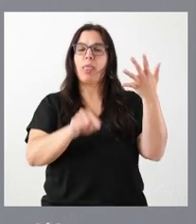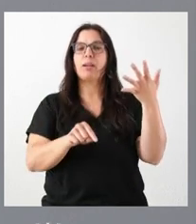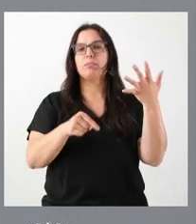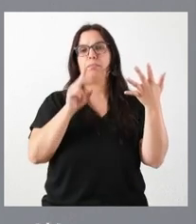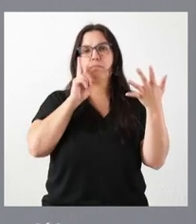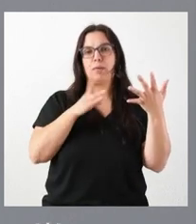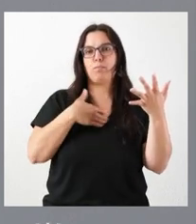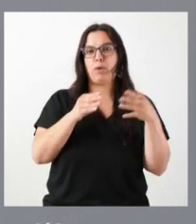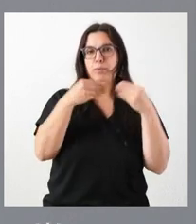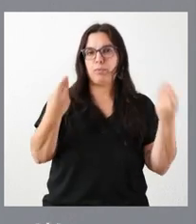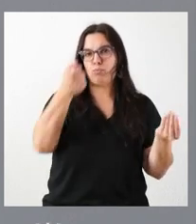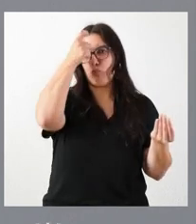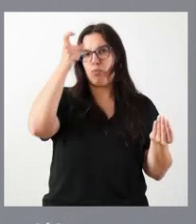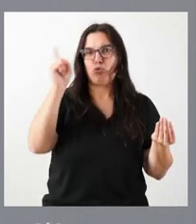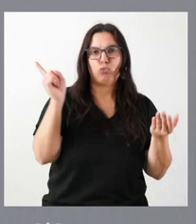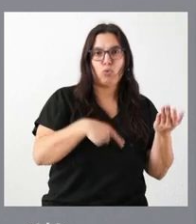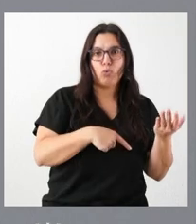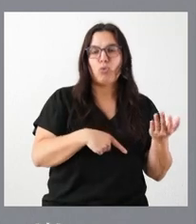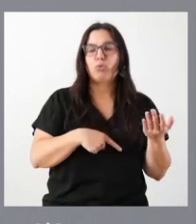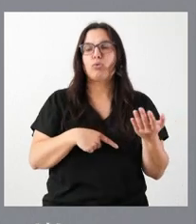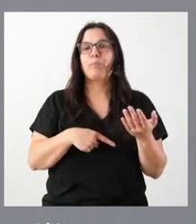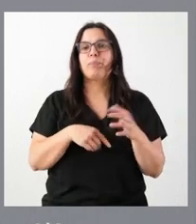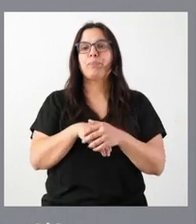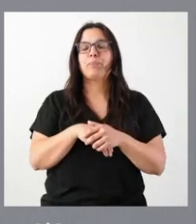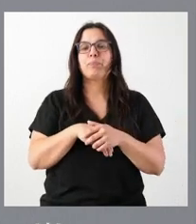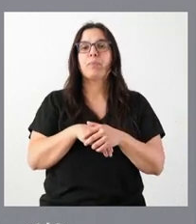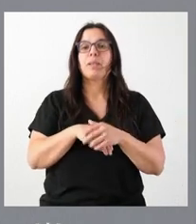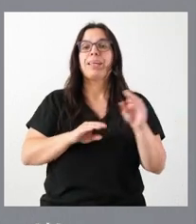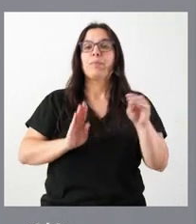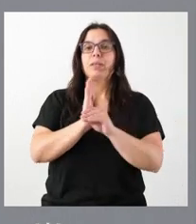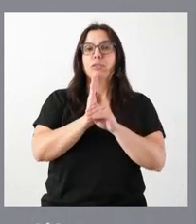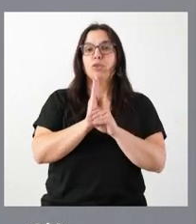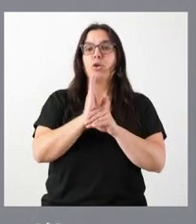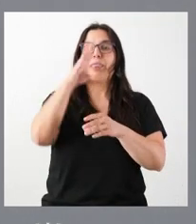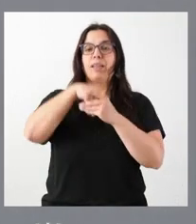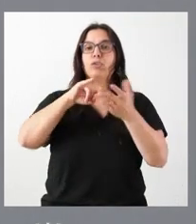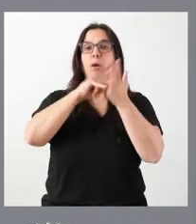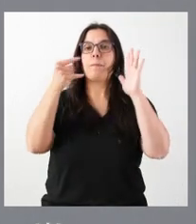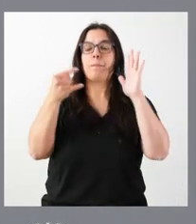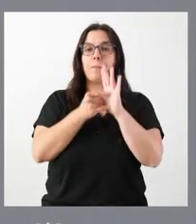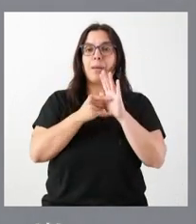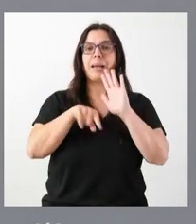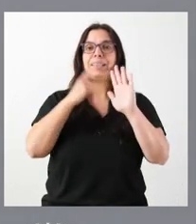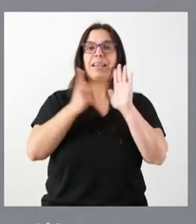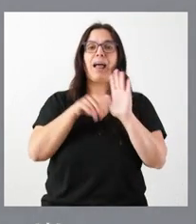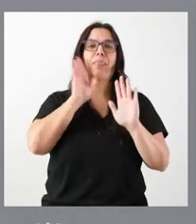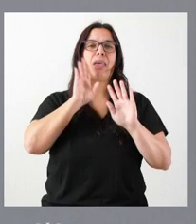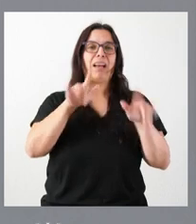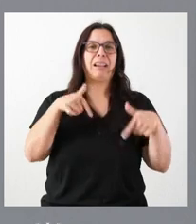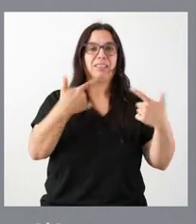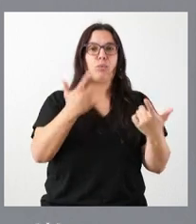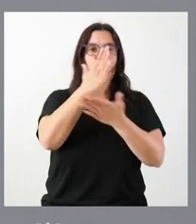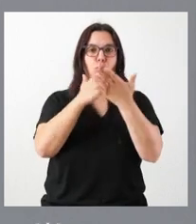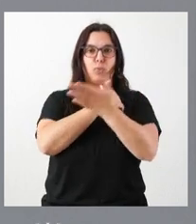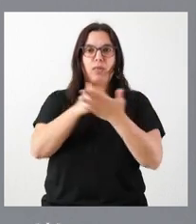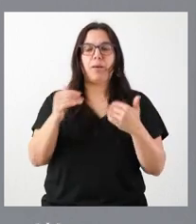municipios de estas 57 escombreras con una inversión dentro del plan integral de residuos de nuestra comunidad autónoma.